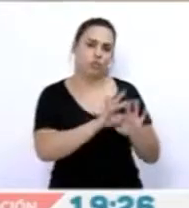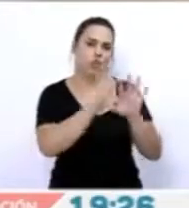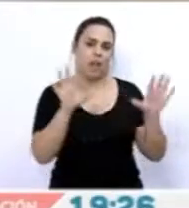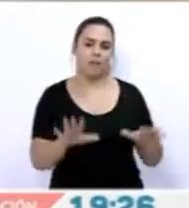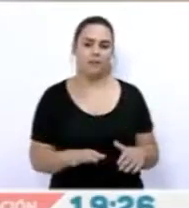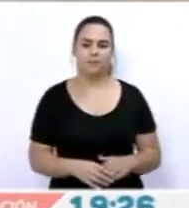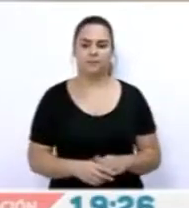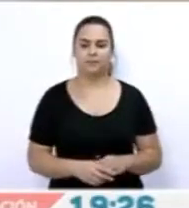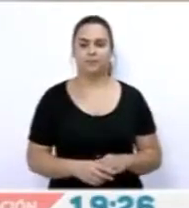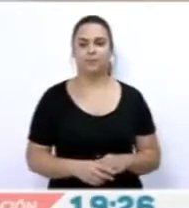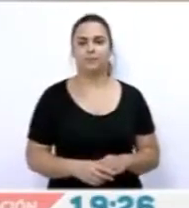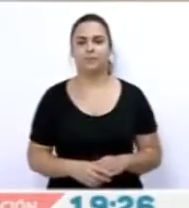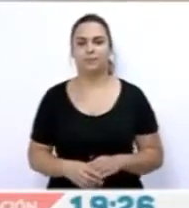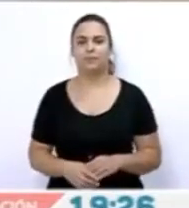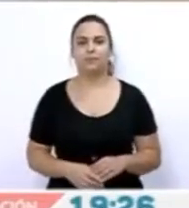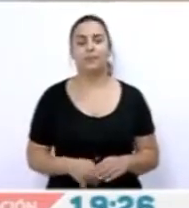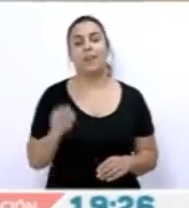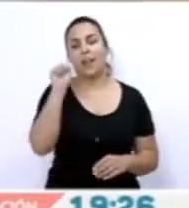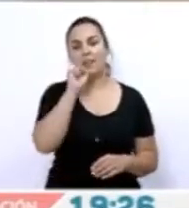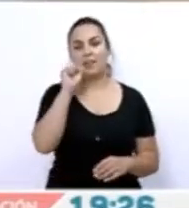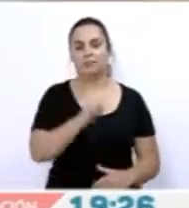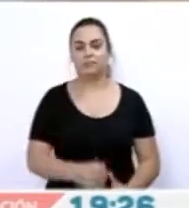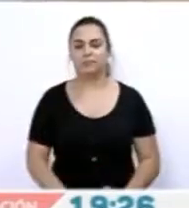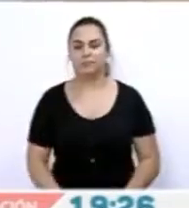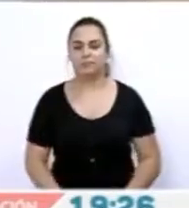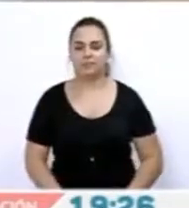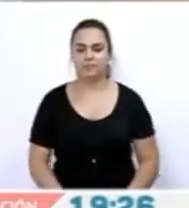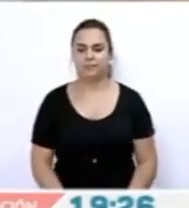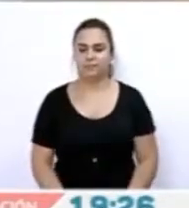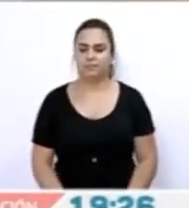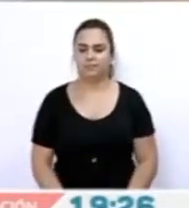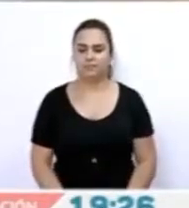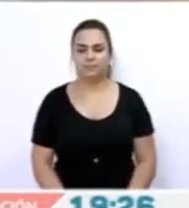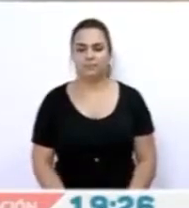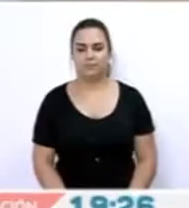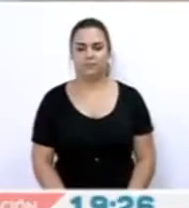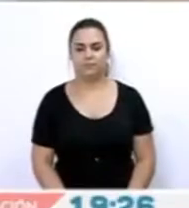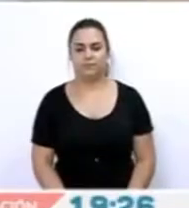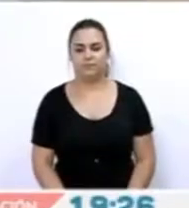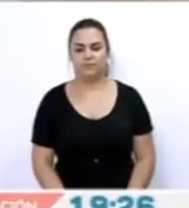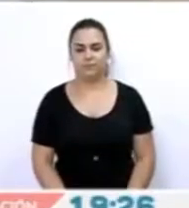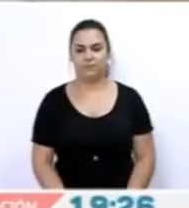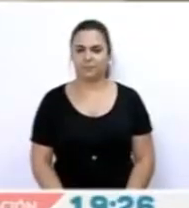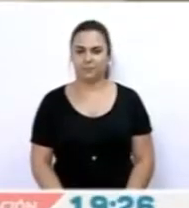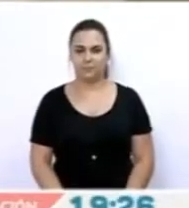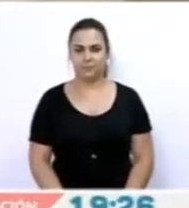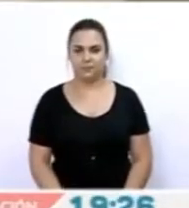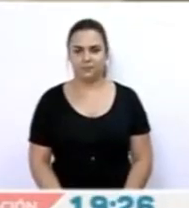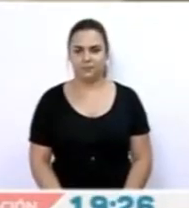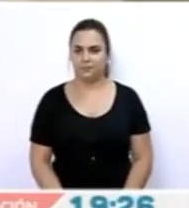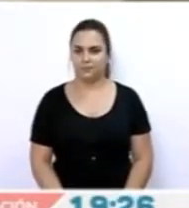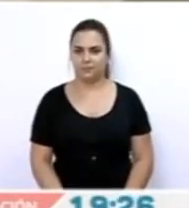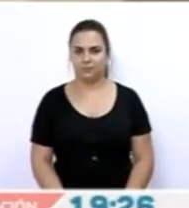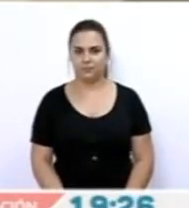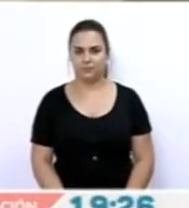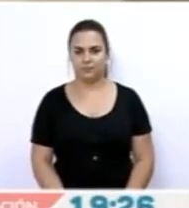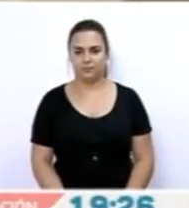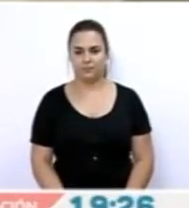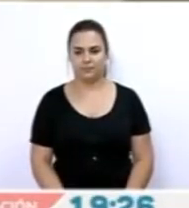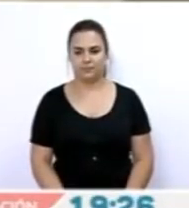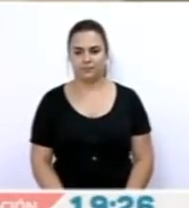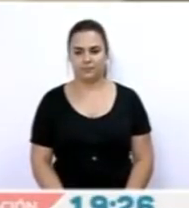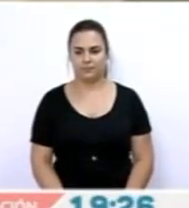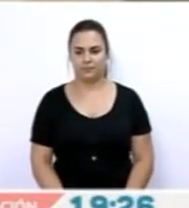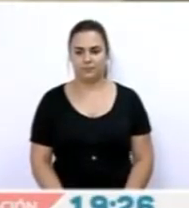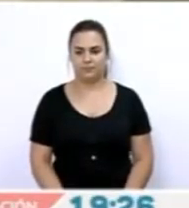Si tú estás conmigo, levántate, y sin parar bailemos, y luego amanecemos, que ahora